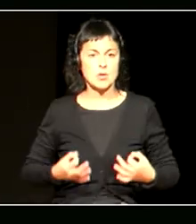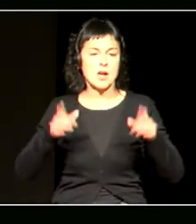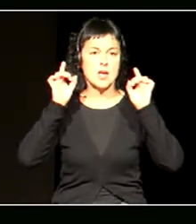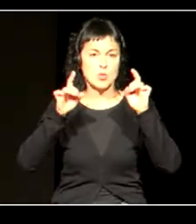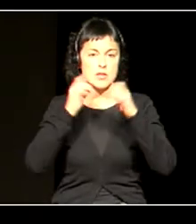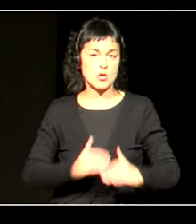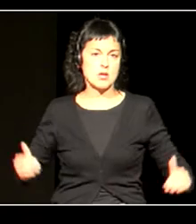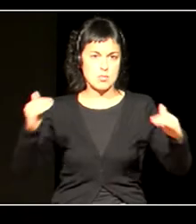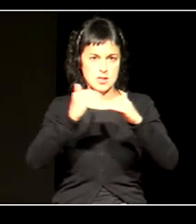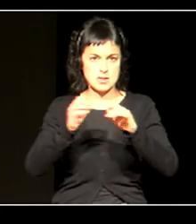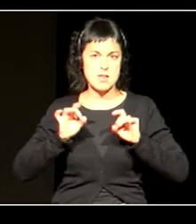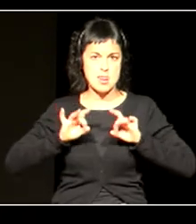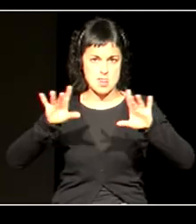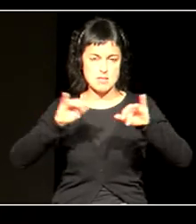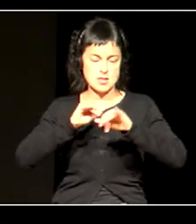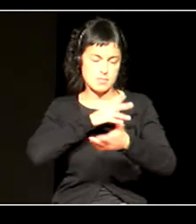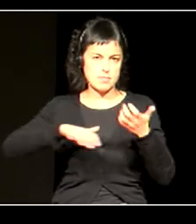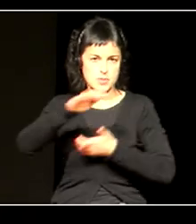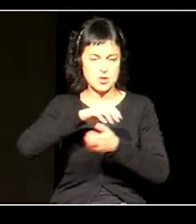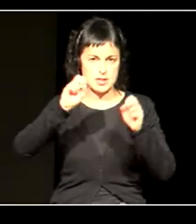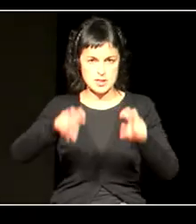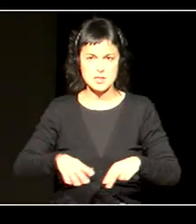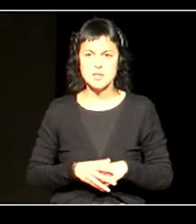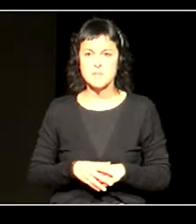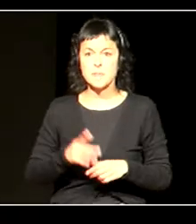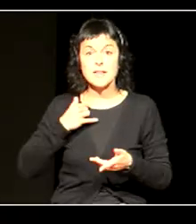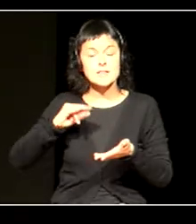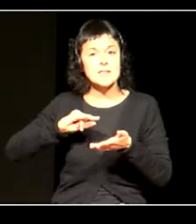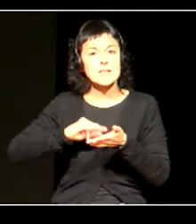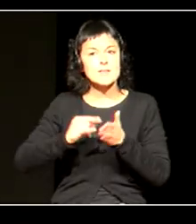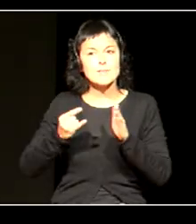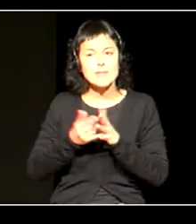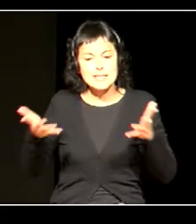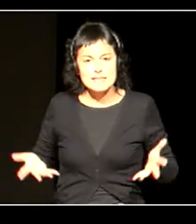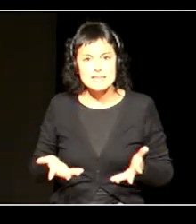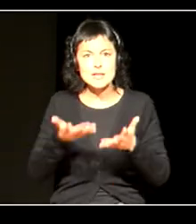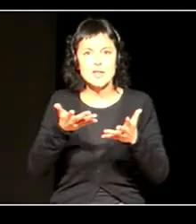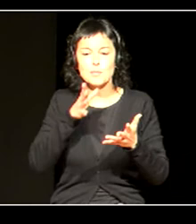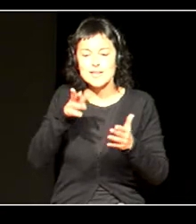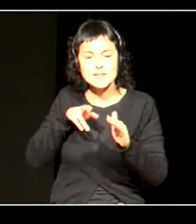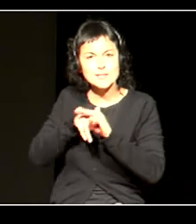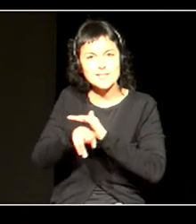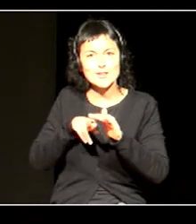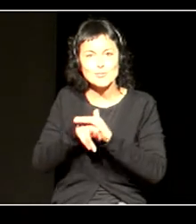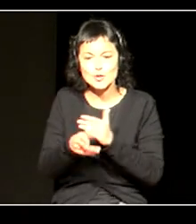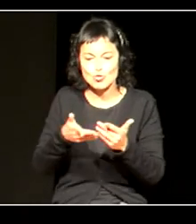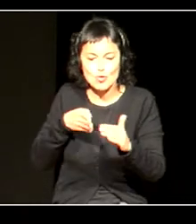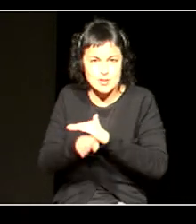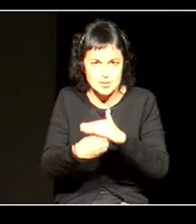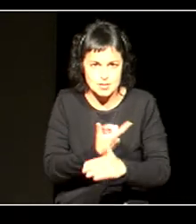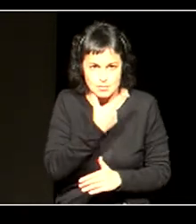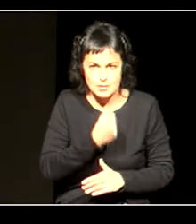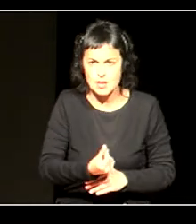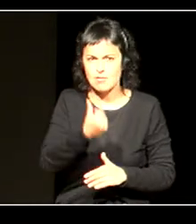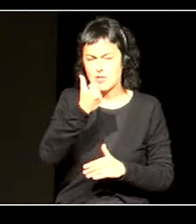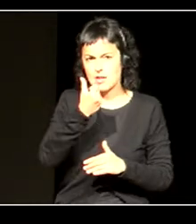Este segundo plan supone un nuevo impulso al ofrecer herramientas más prácticas, más accesibles, para avanzar en